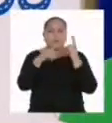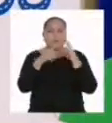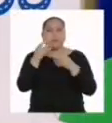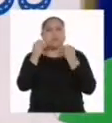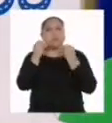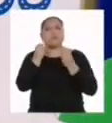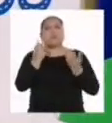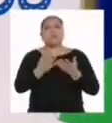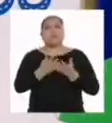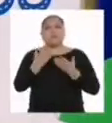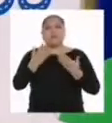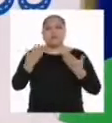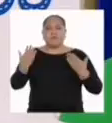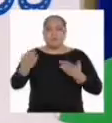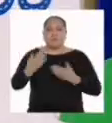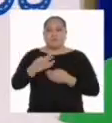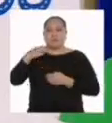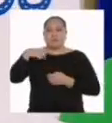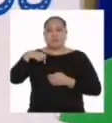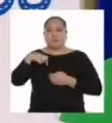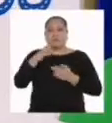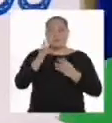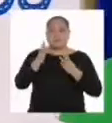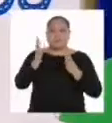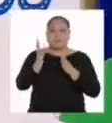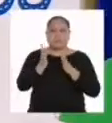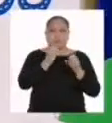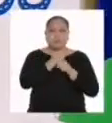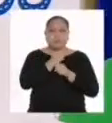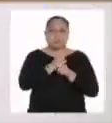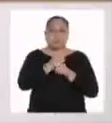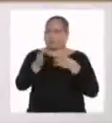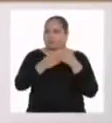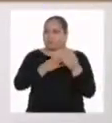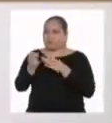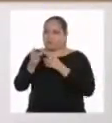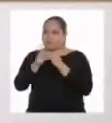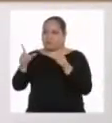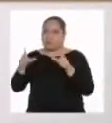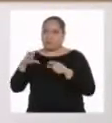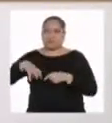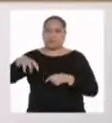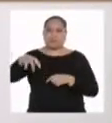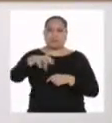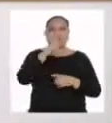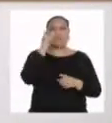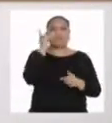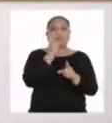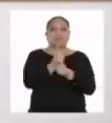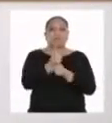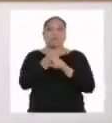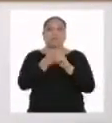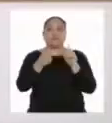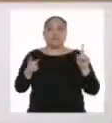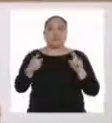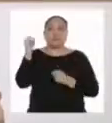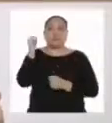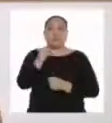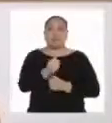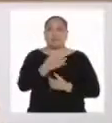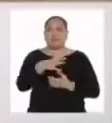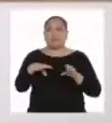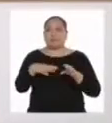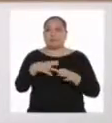cuenta de cómo los factores de producción se pueden aplicar a cualquier rubro. Exacto, pero para que